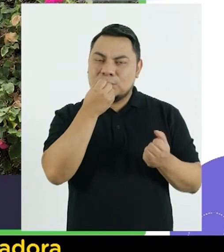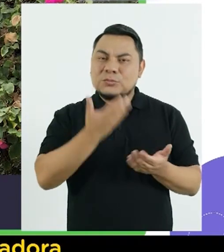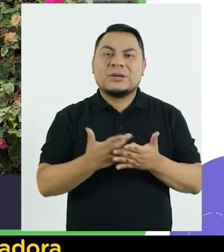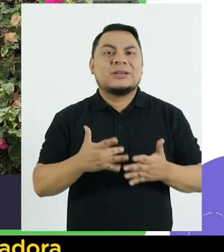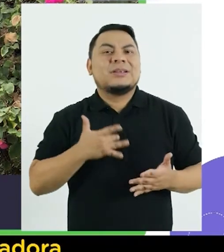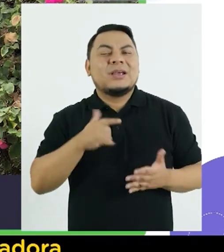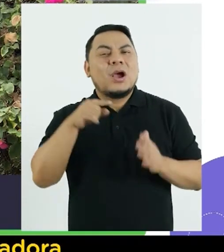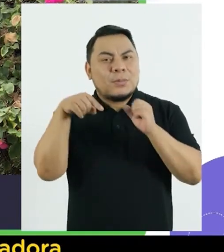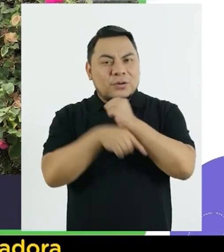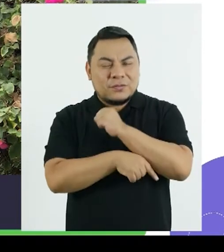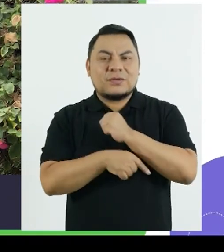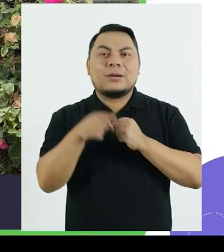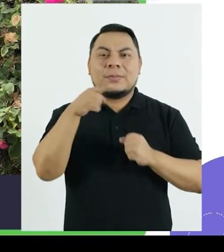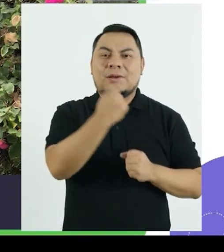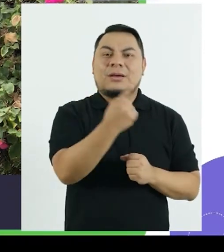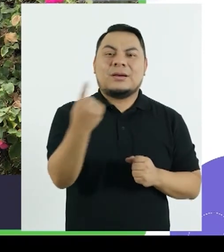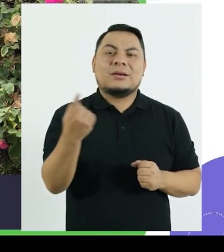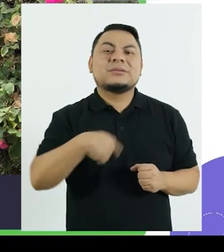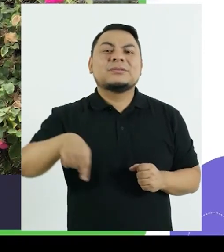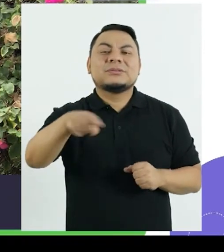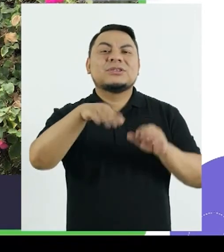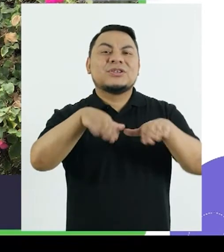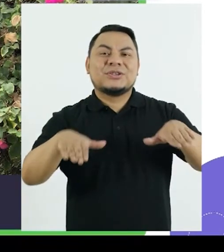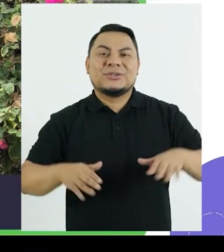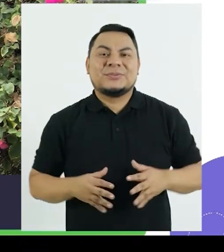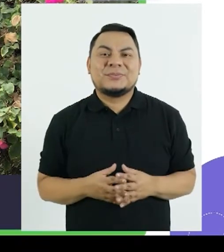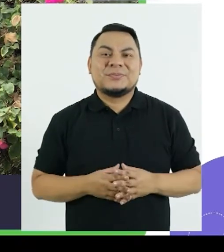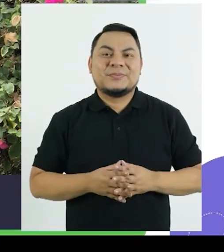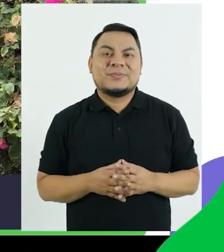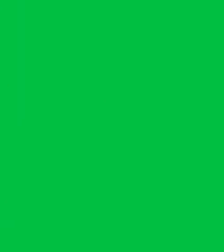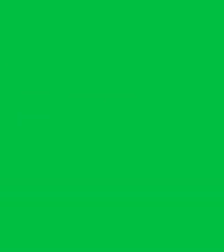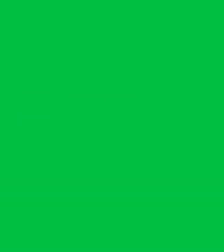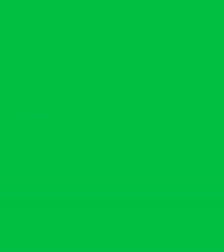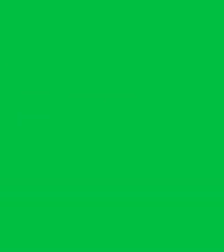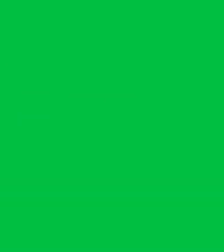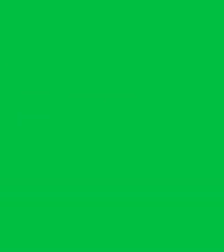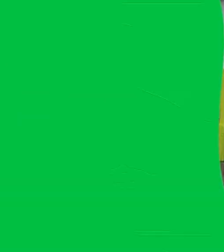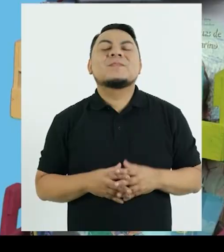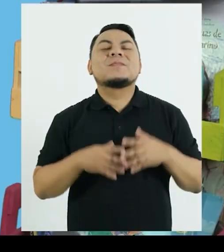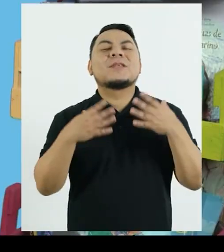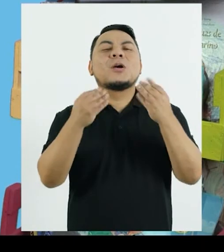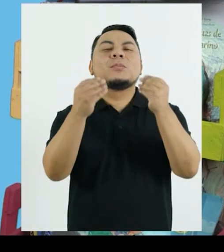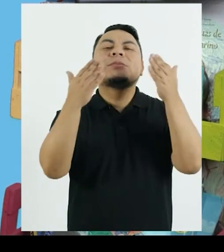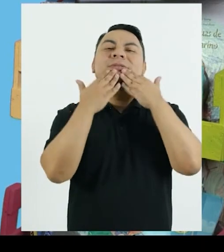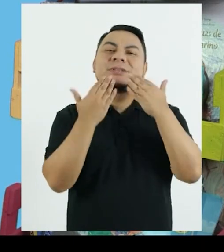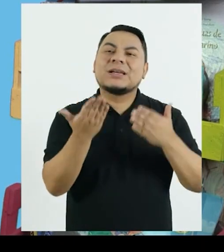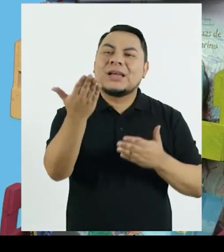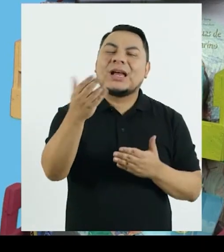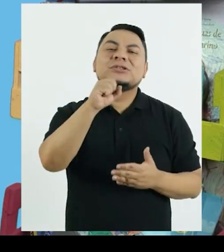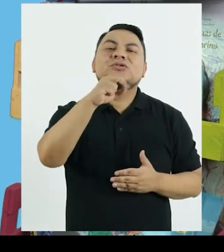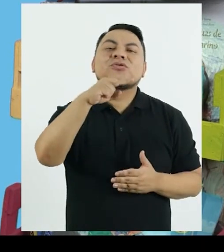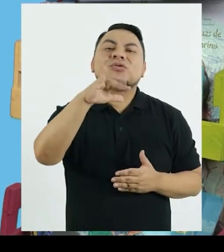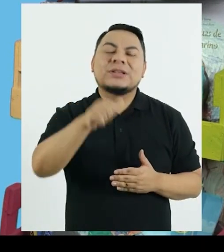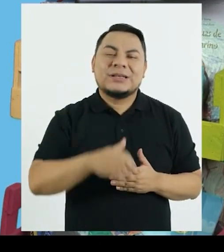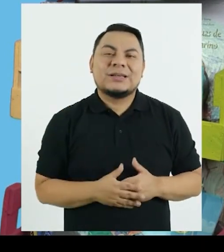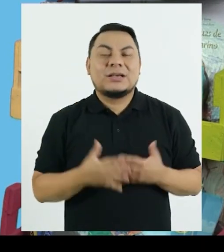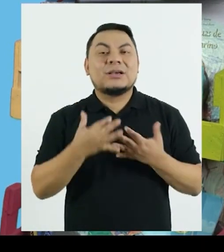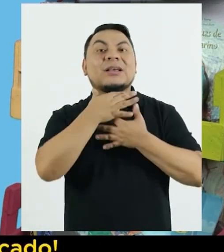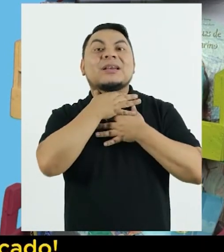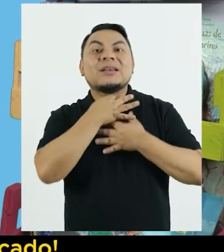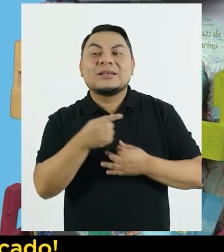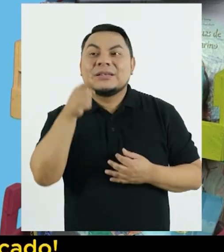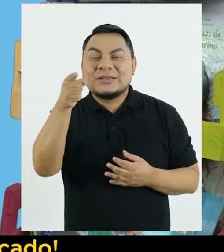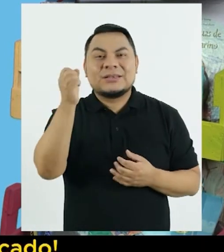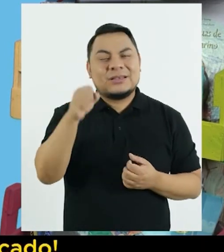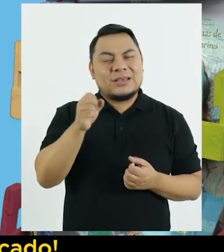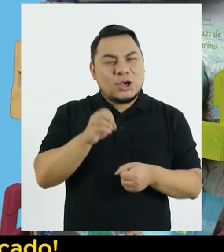renovadora Y profunda para cada niño Muchas gracias Sonia